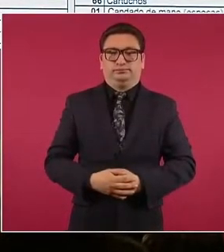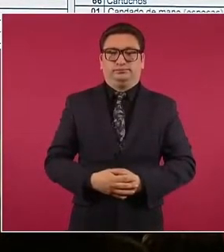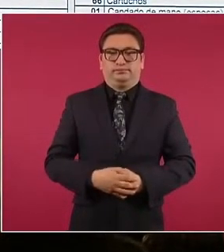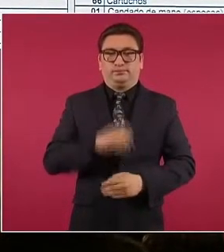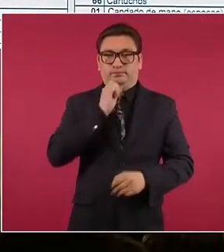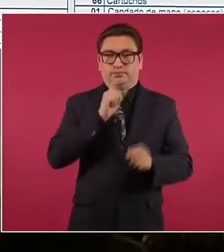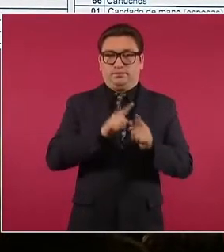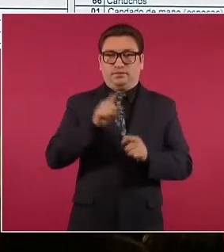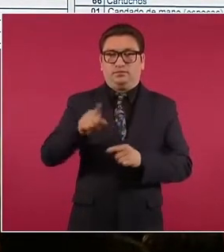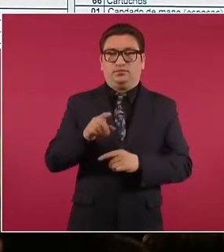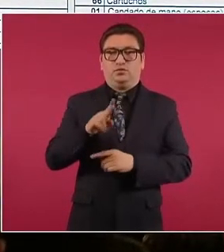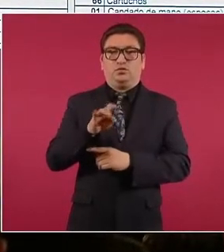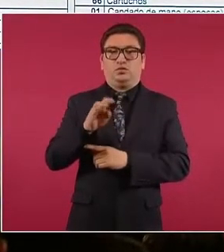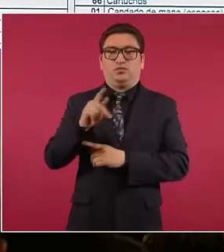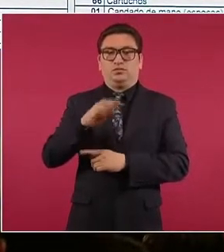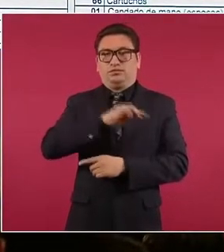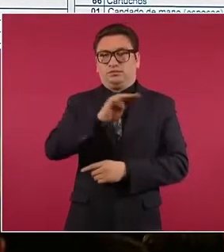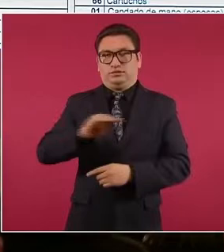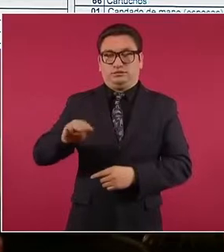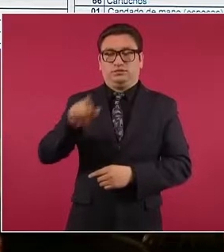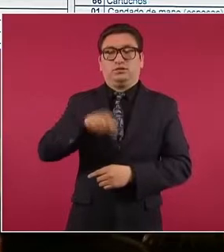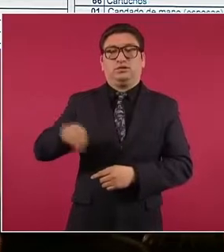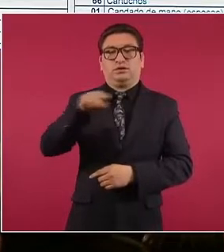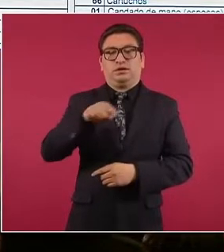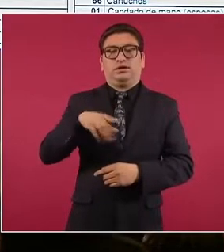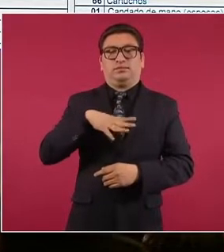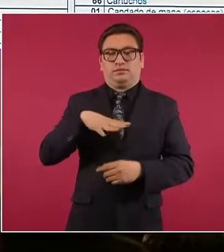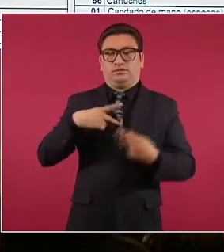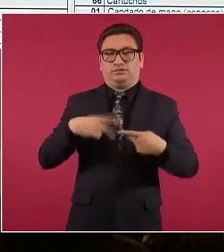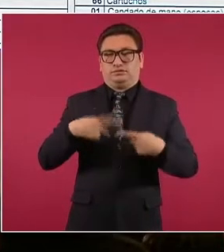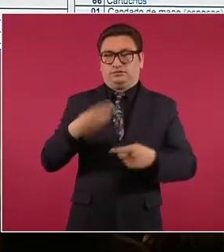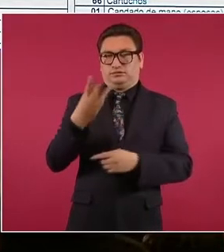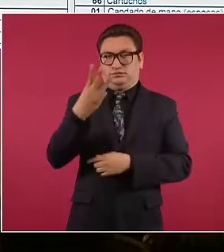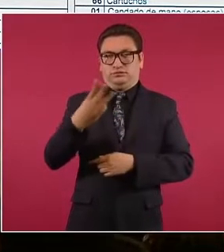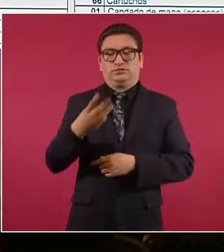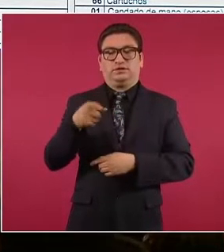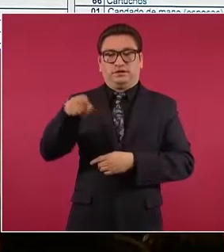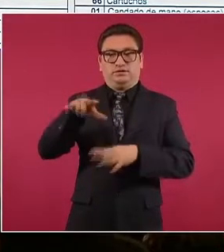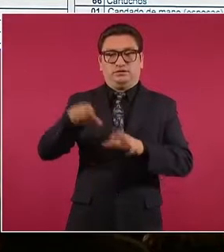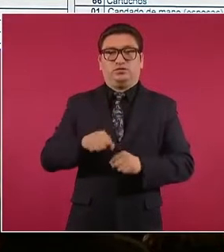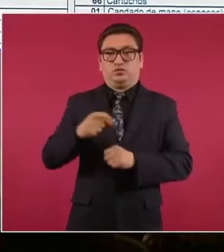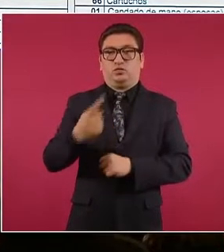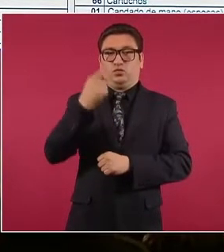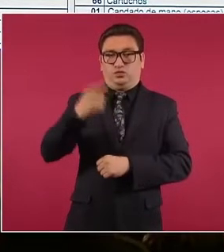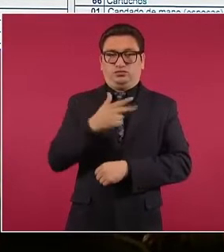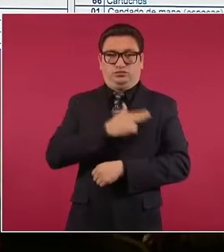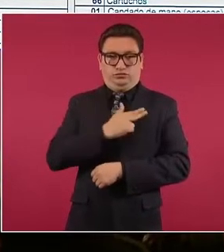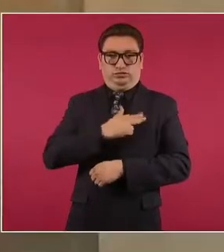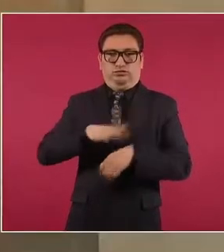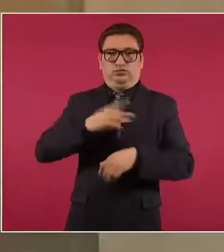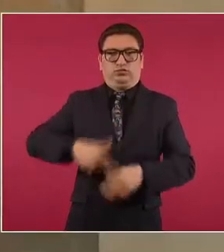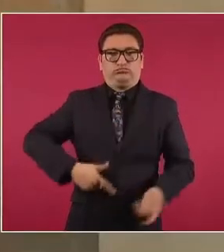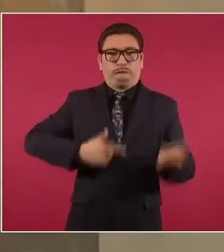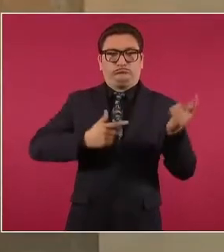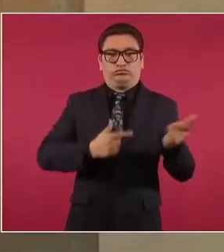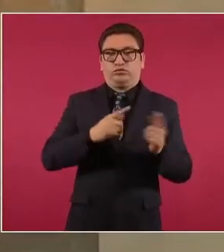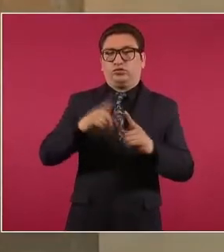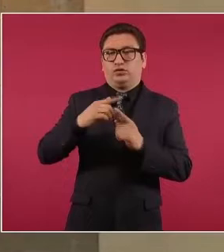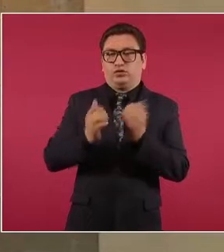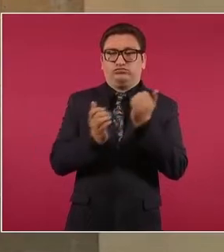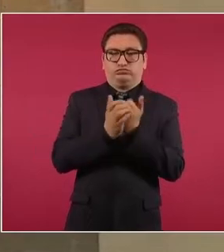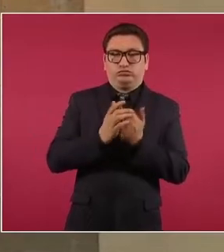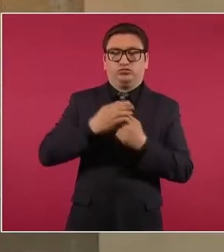También el caso de Uruapan, Michoacán, tres agresores detenidos, uno de ellos herido, con armas largas, cargadores,